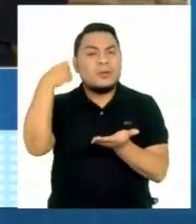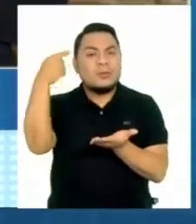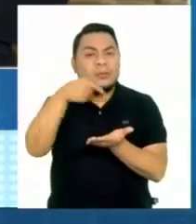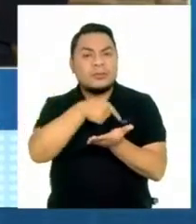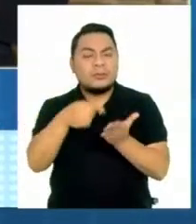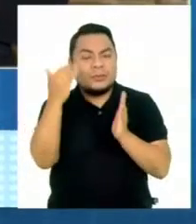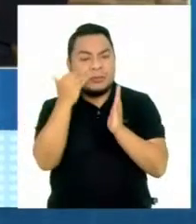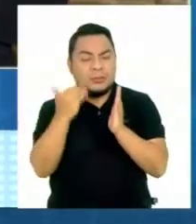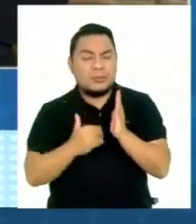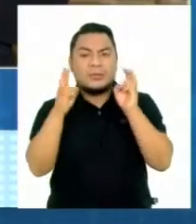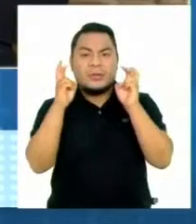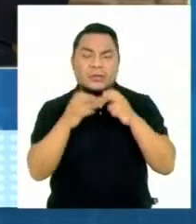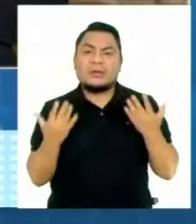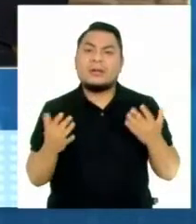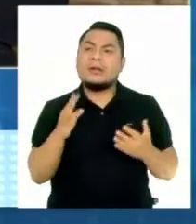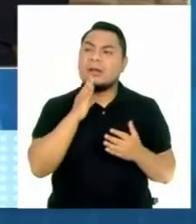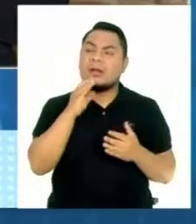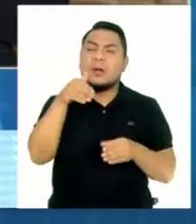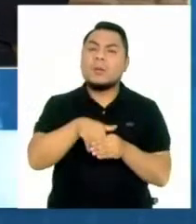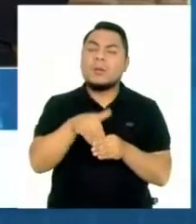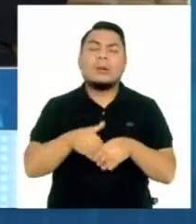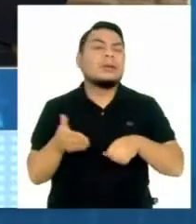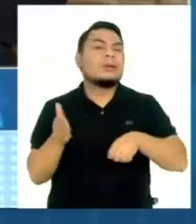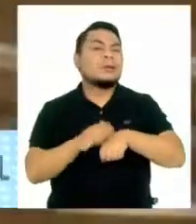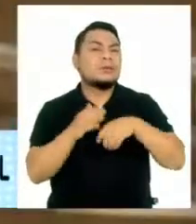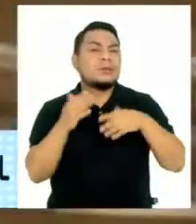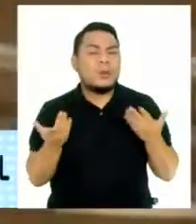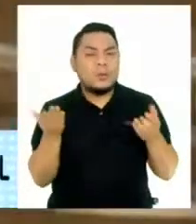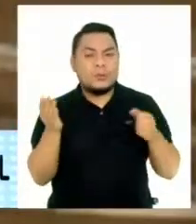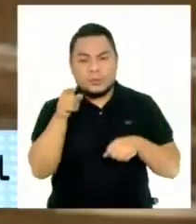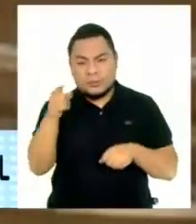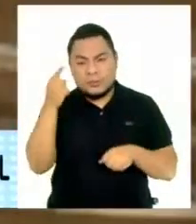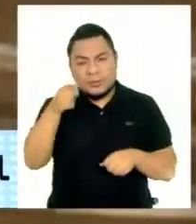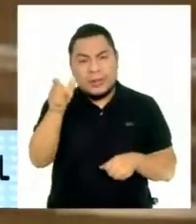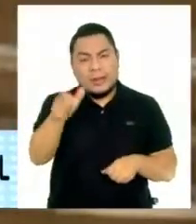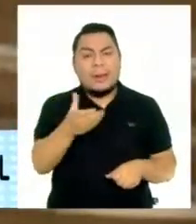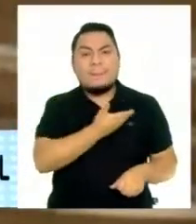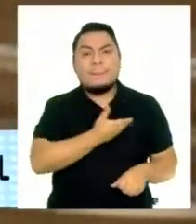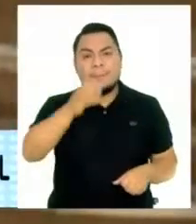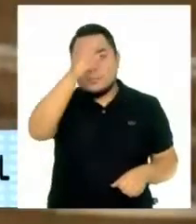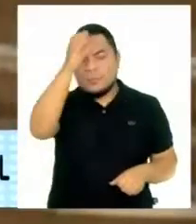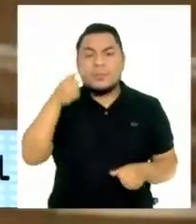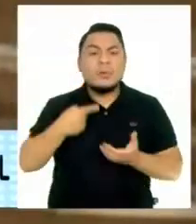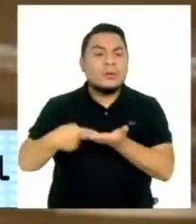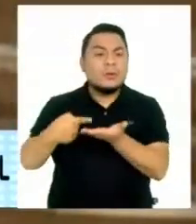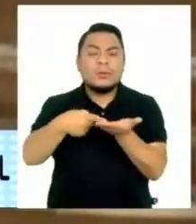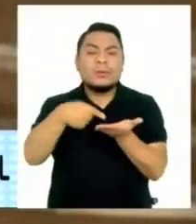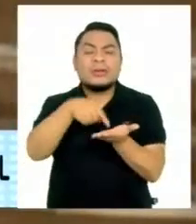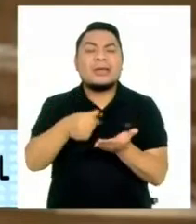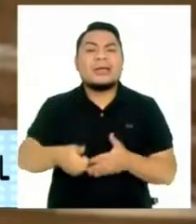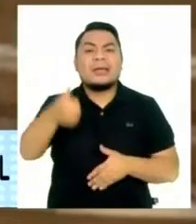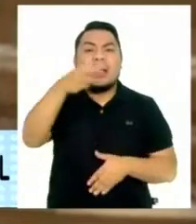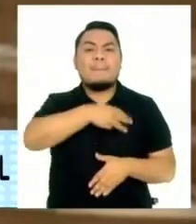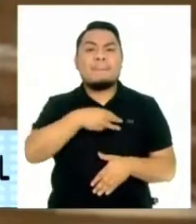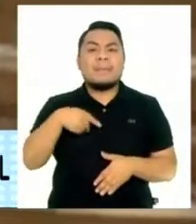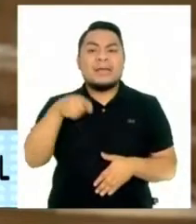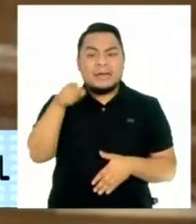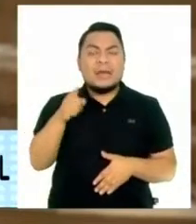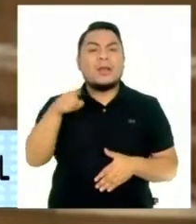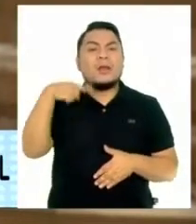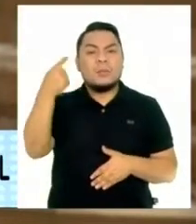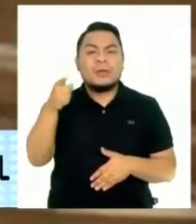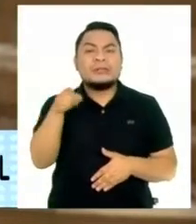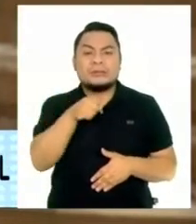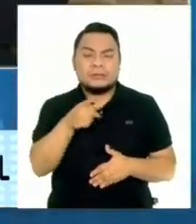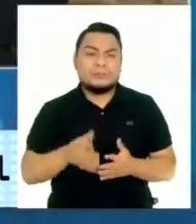semana. Con reacciones y con la votación sobre lo referido al primer Pedro Castillo, retornaremos al primer Guido Bellido, retornaremos más